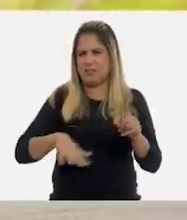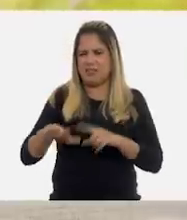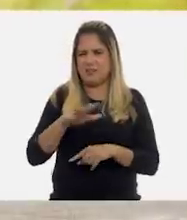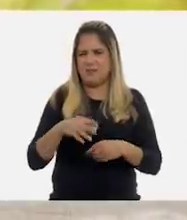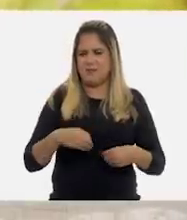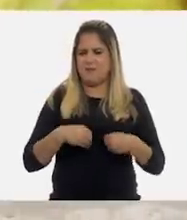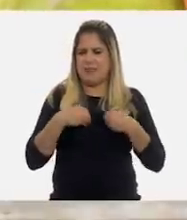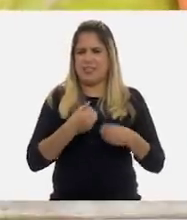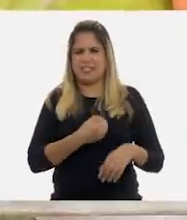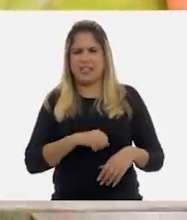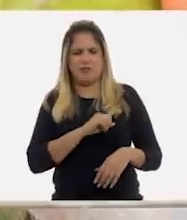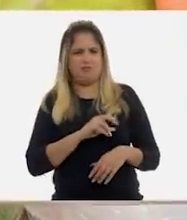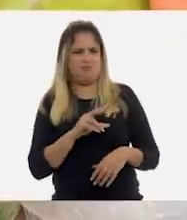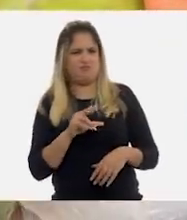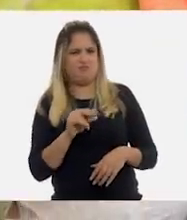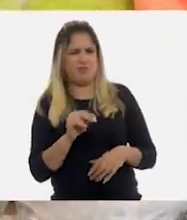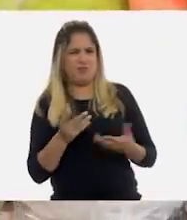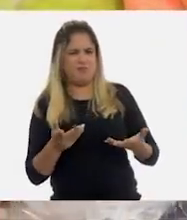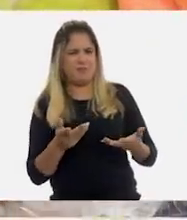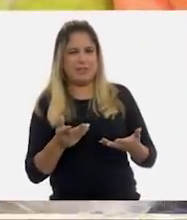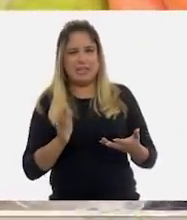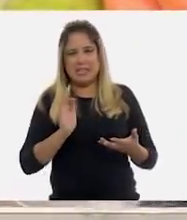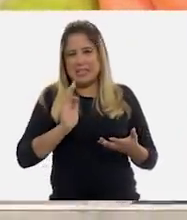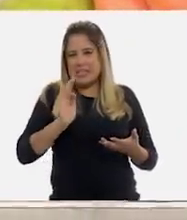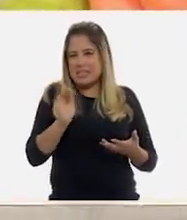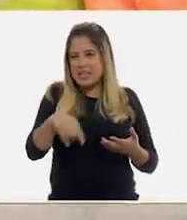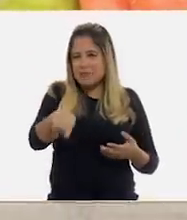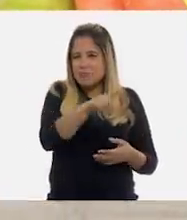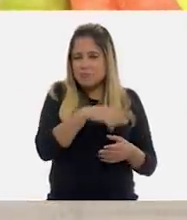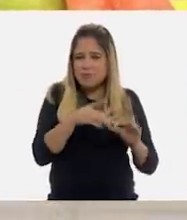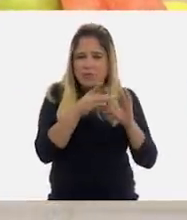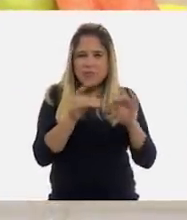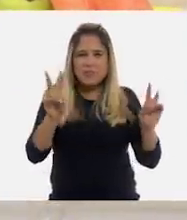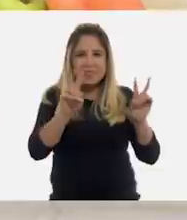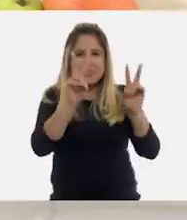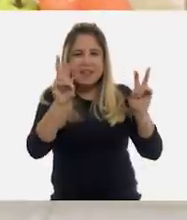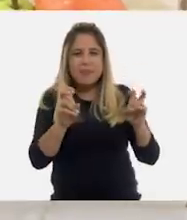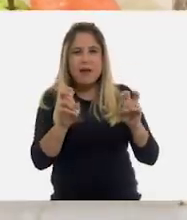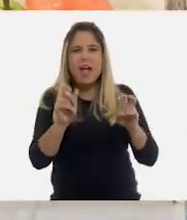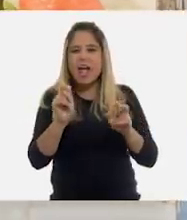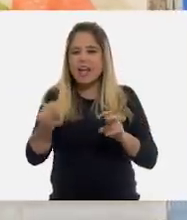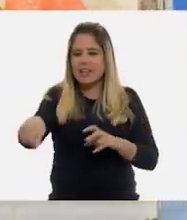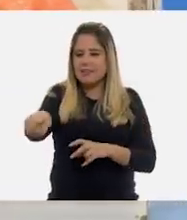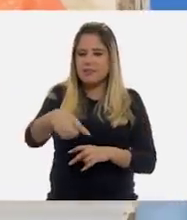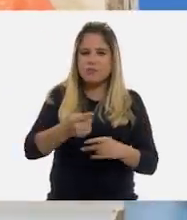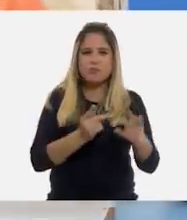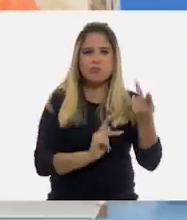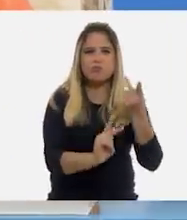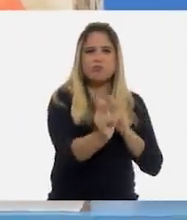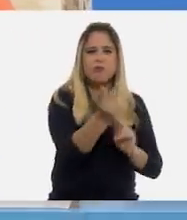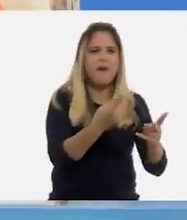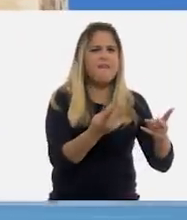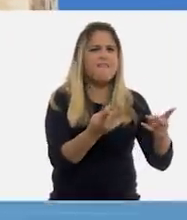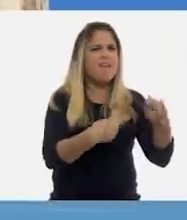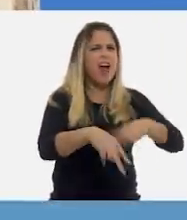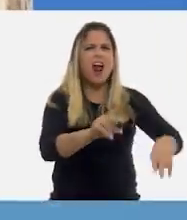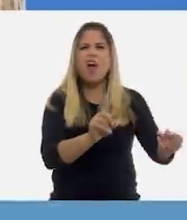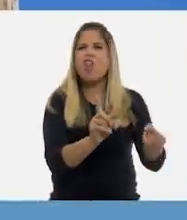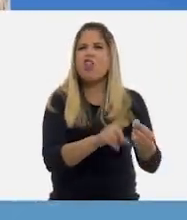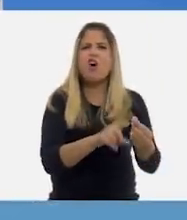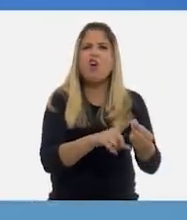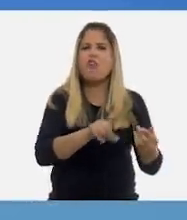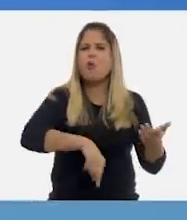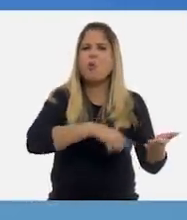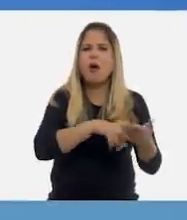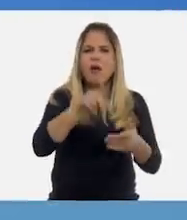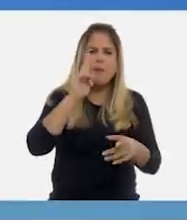saludable. Dígame, maestra, ¿será que hablaremos sobre los lugares donde se producen estos productos? No sé, ¿los vamos a identificar en